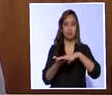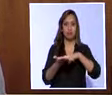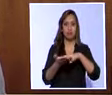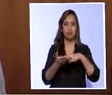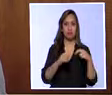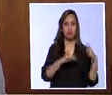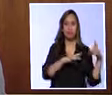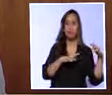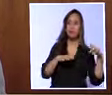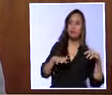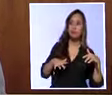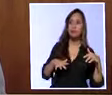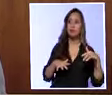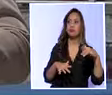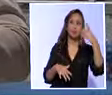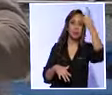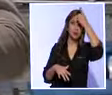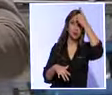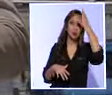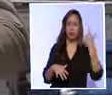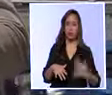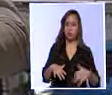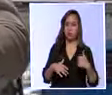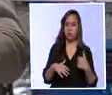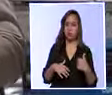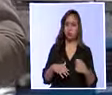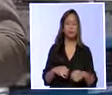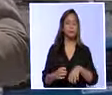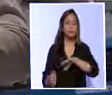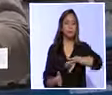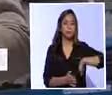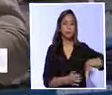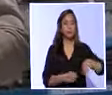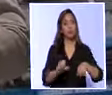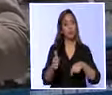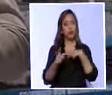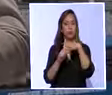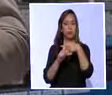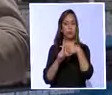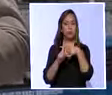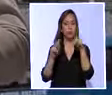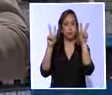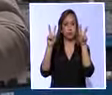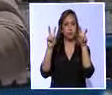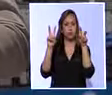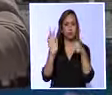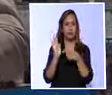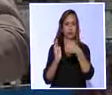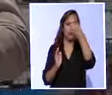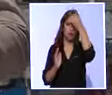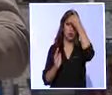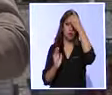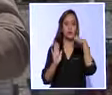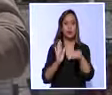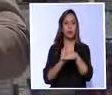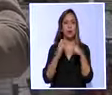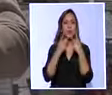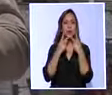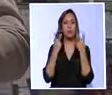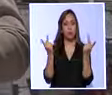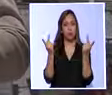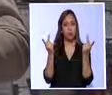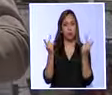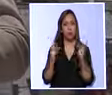presencia de los deudores de Buena Fe. Otro sector beneficiado con esta ley son los denominados deudores de la banca pública.